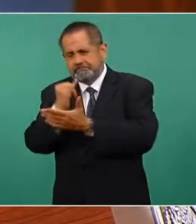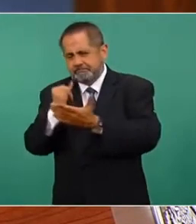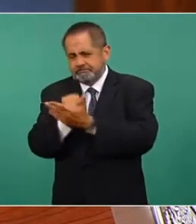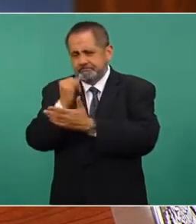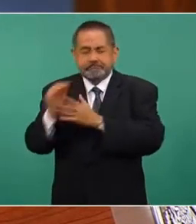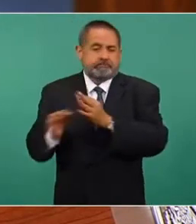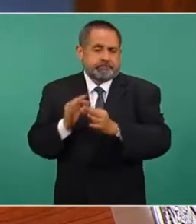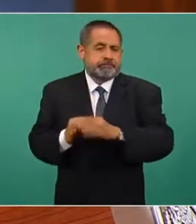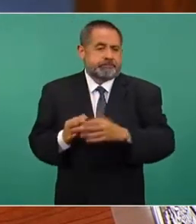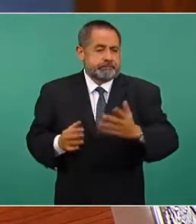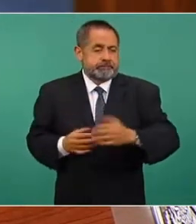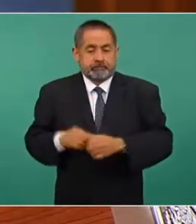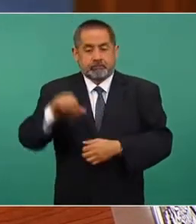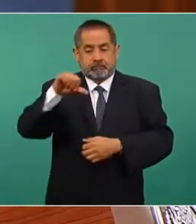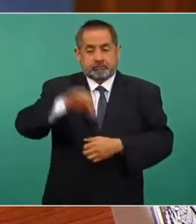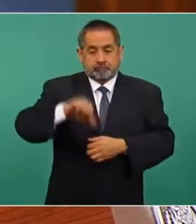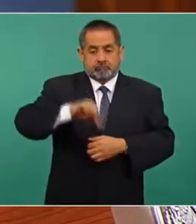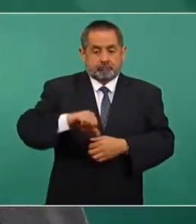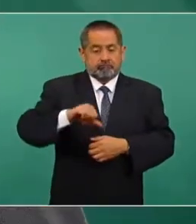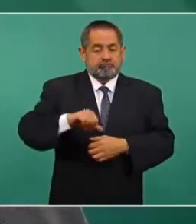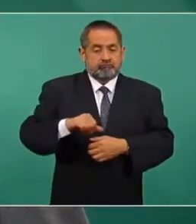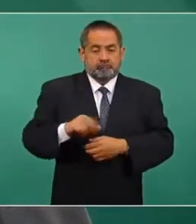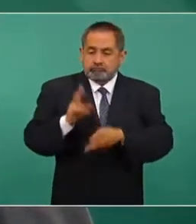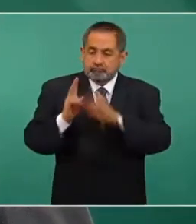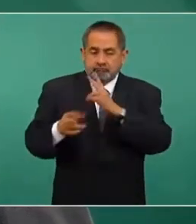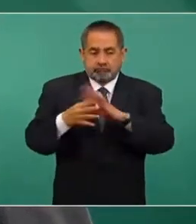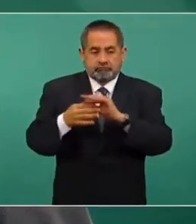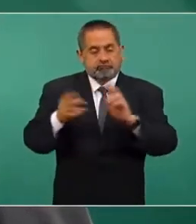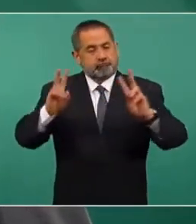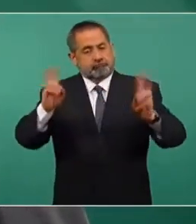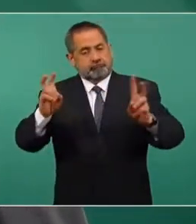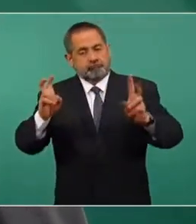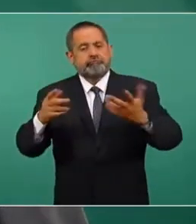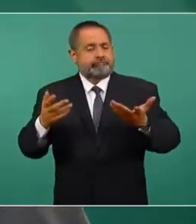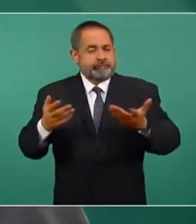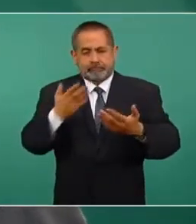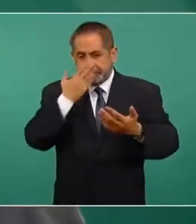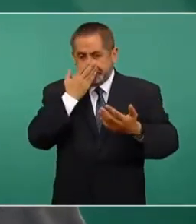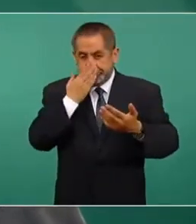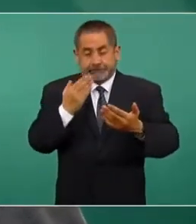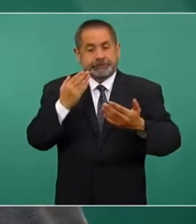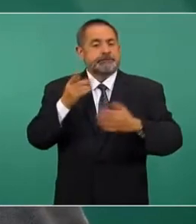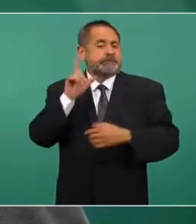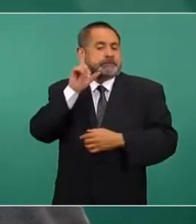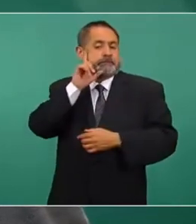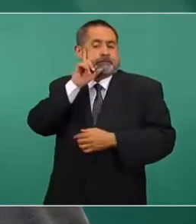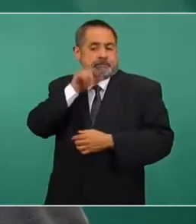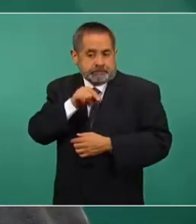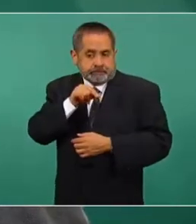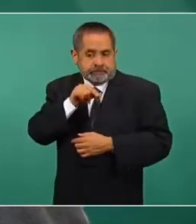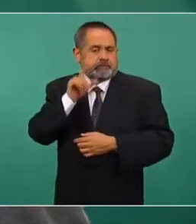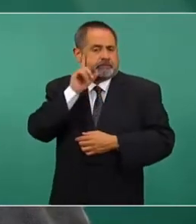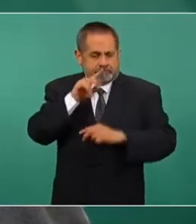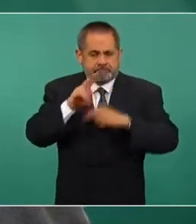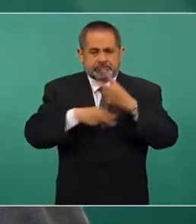hoy vamos seguramente a tratar este tema y mañana podríamos